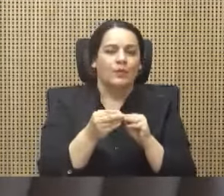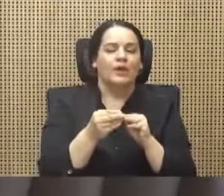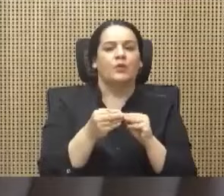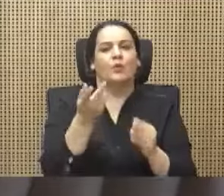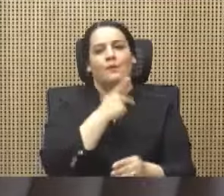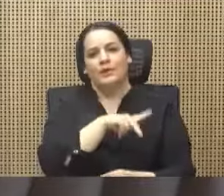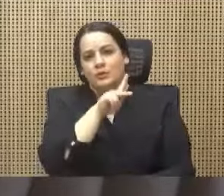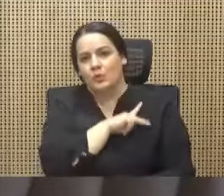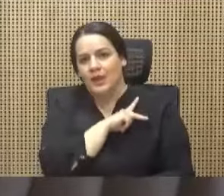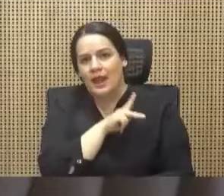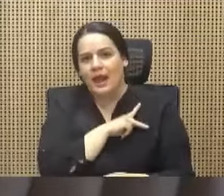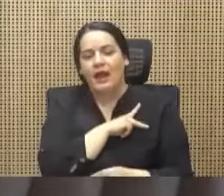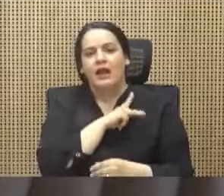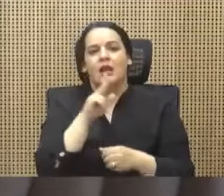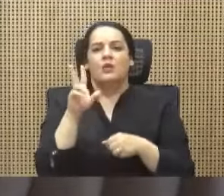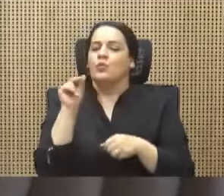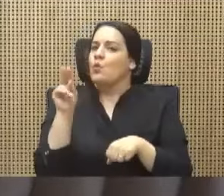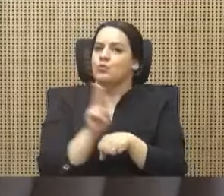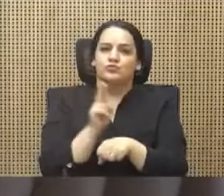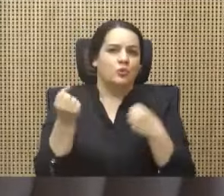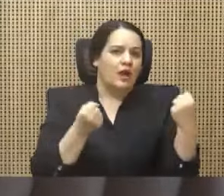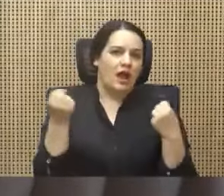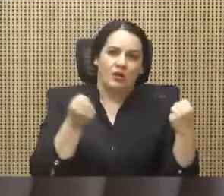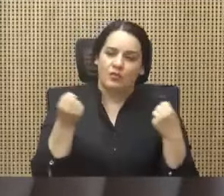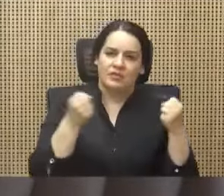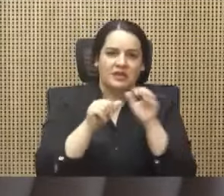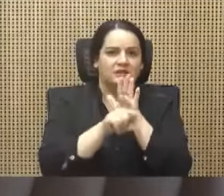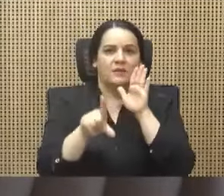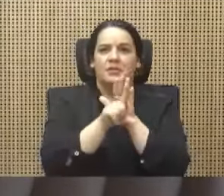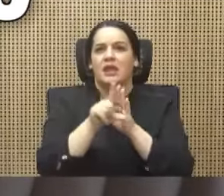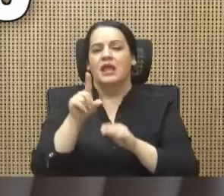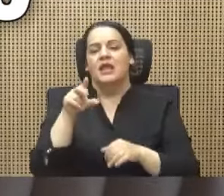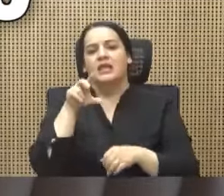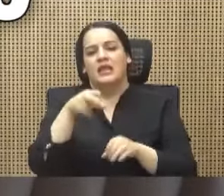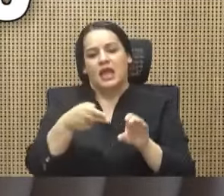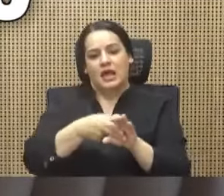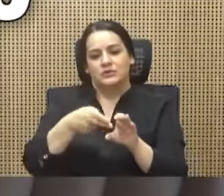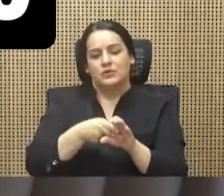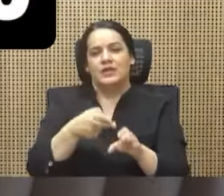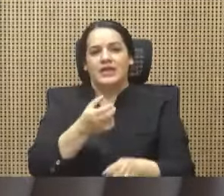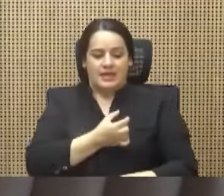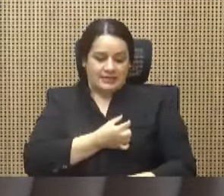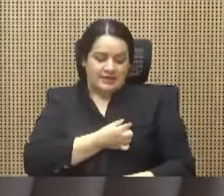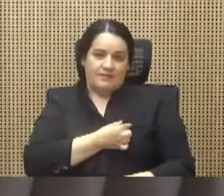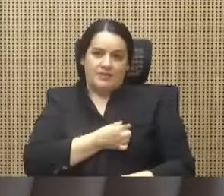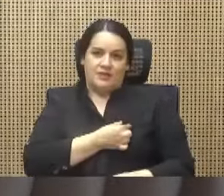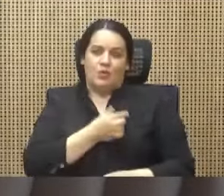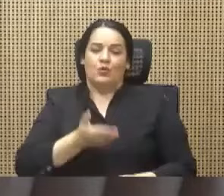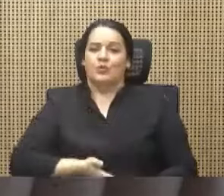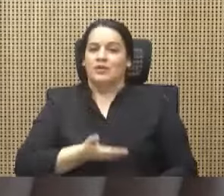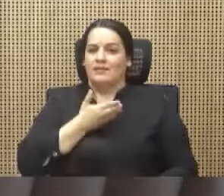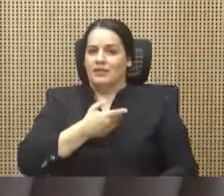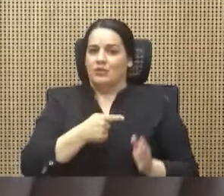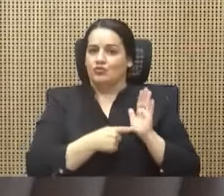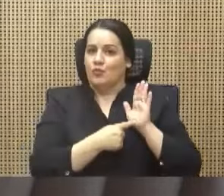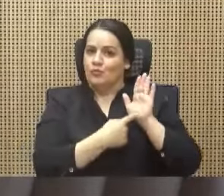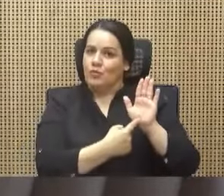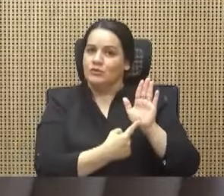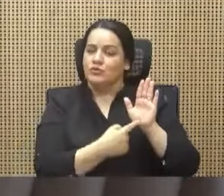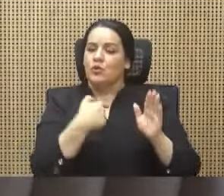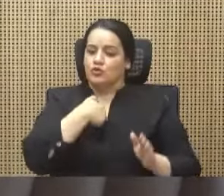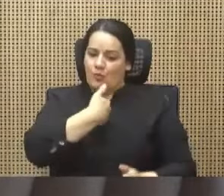No uso los carros de la Asamblea, no uso la gasolina, y hasta este pin que orgullosamente luzco me lo pagué yo con mi dinero.